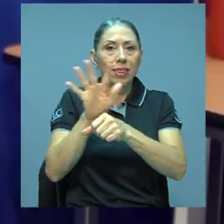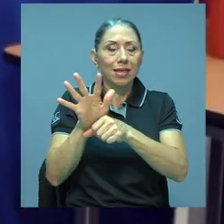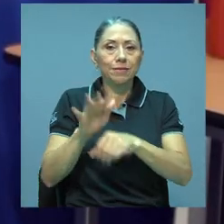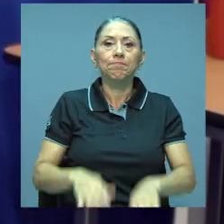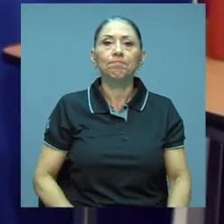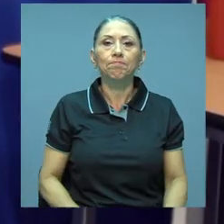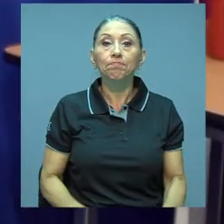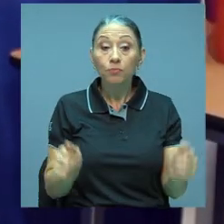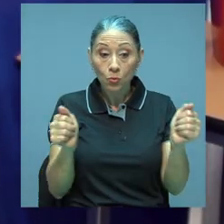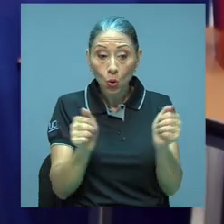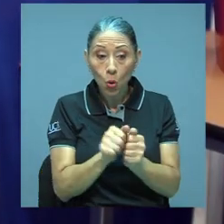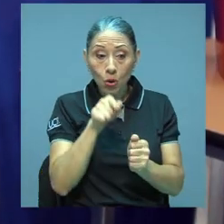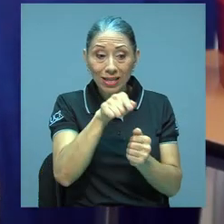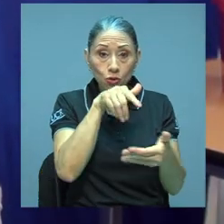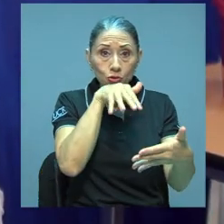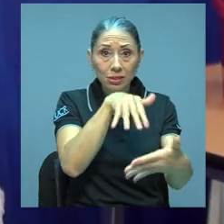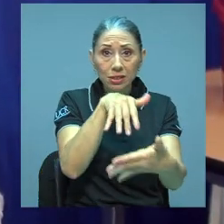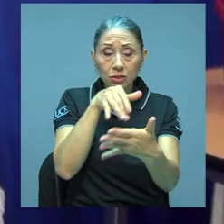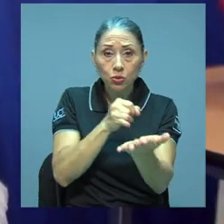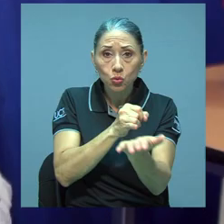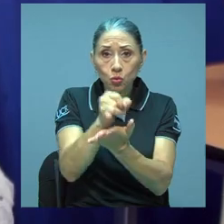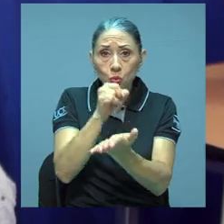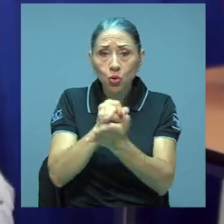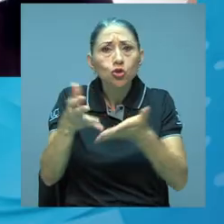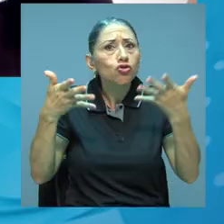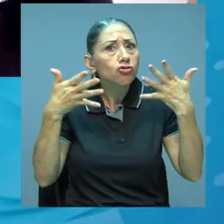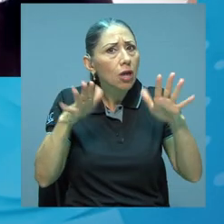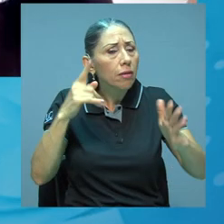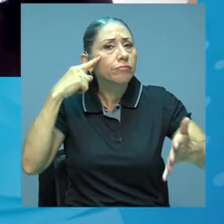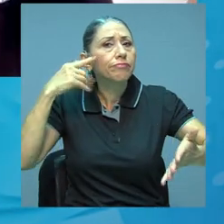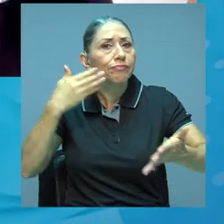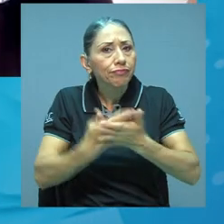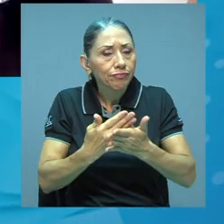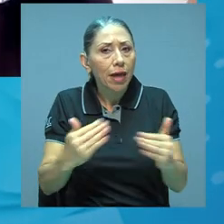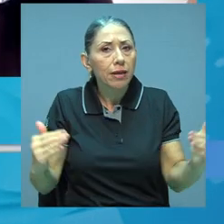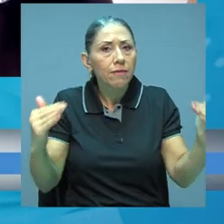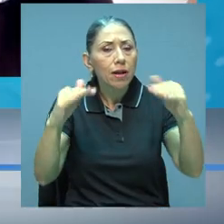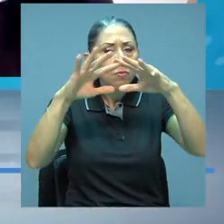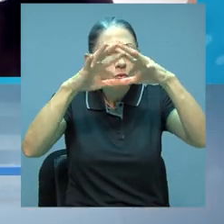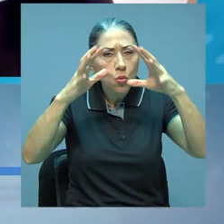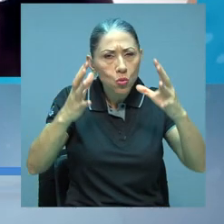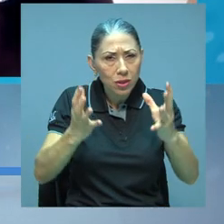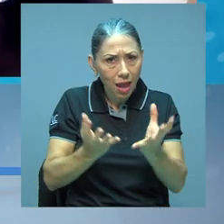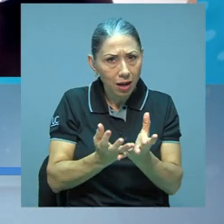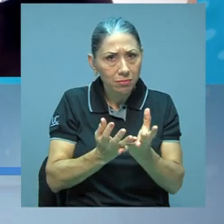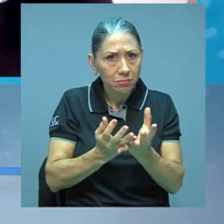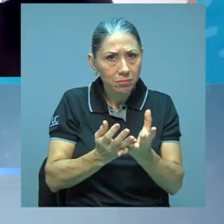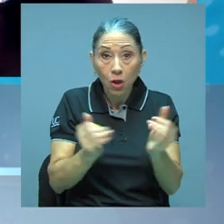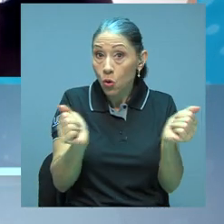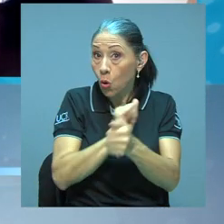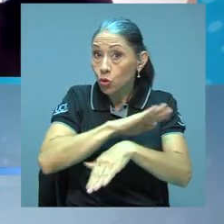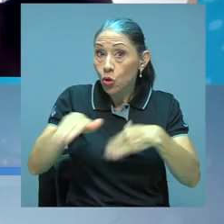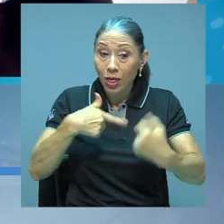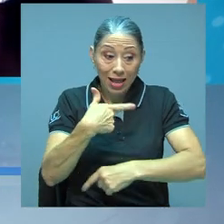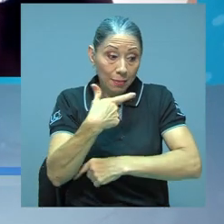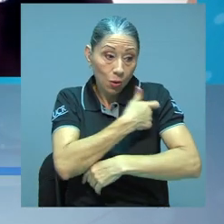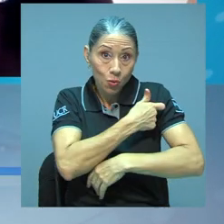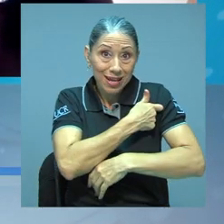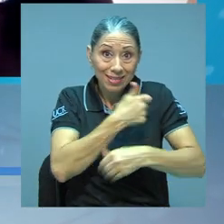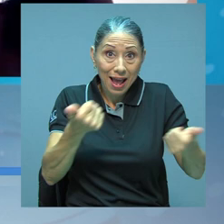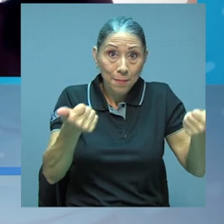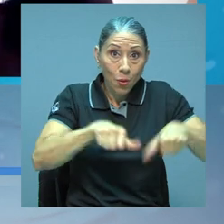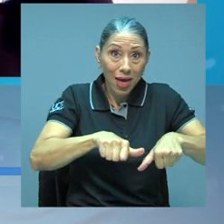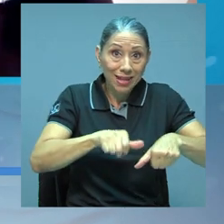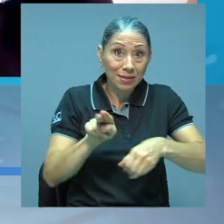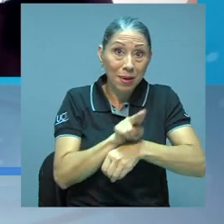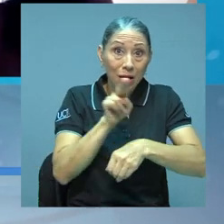Con estos estudios ya se ha demostrado a nivel mundial con todas las vacunas que han sido aprobadas para su uso